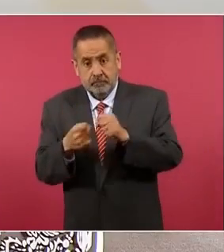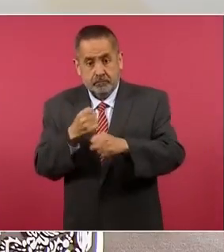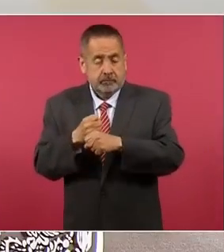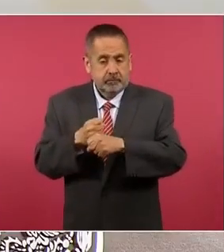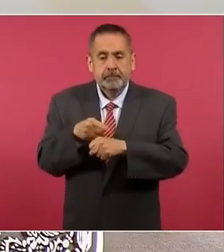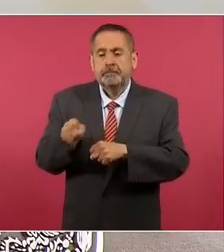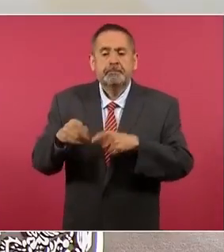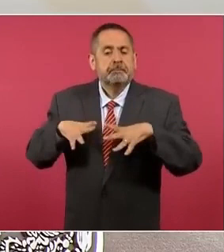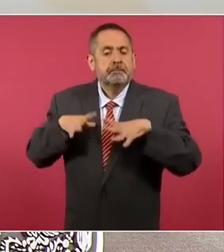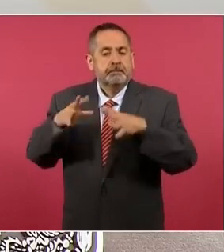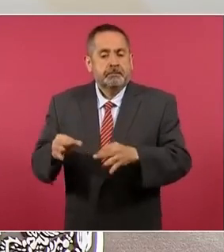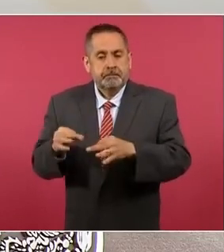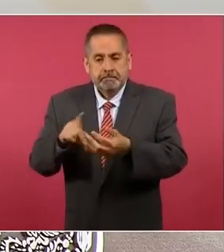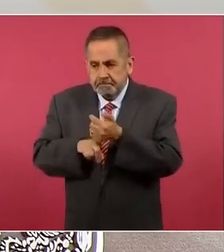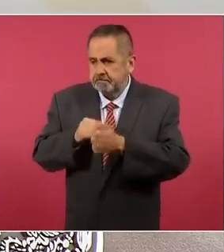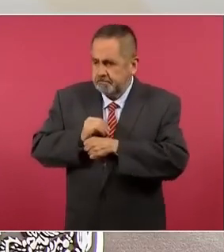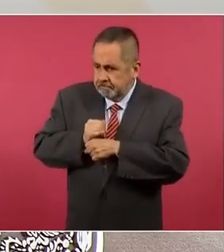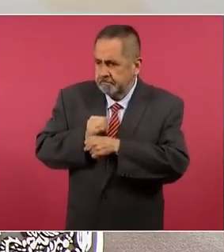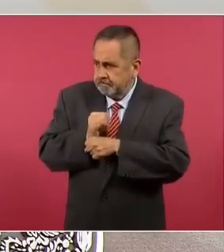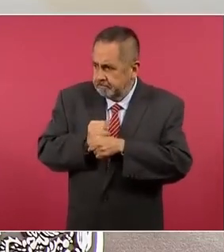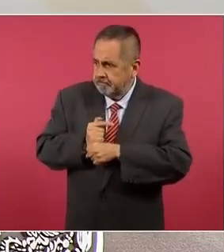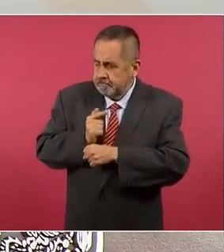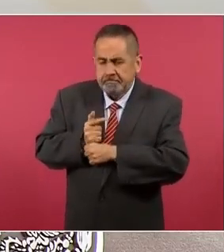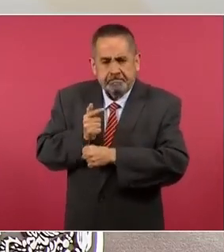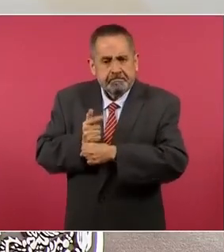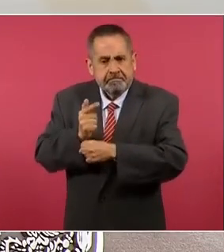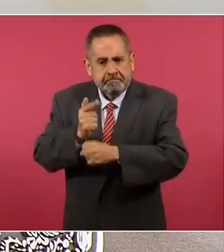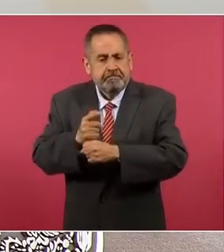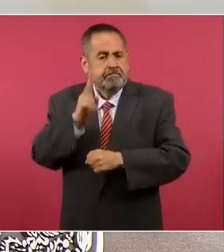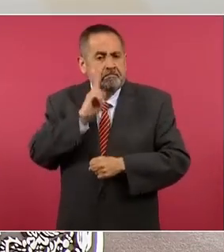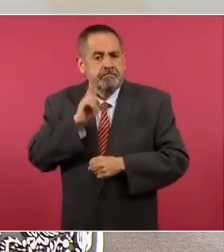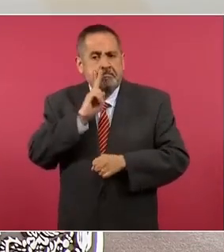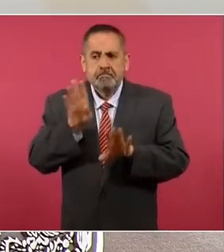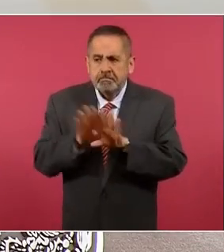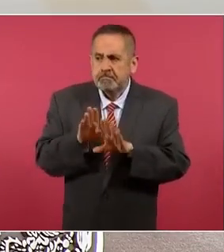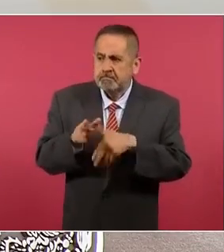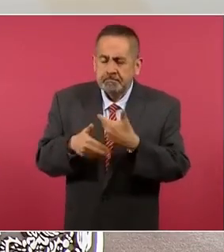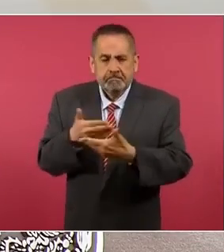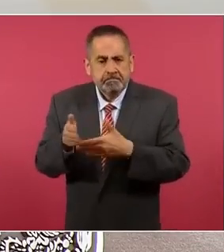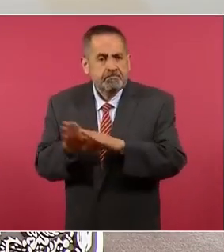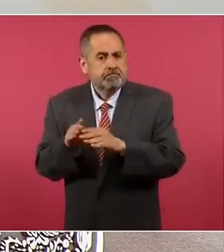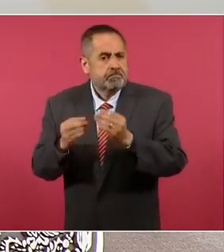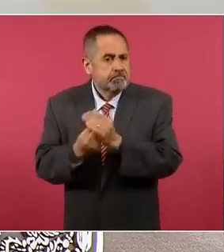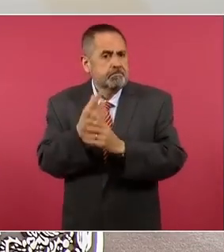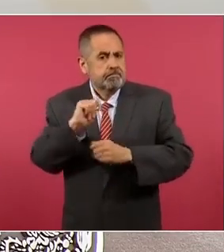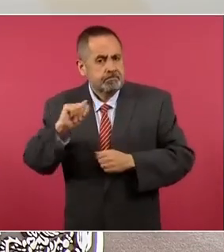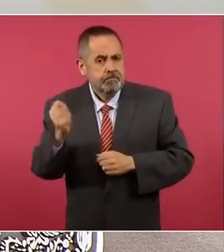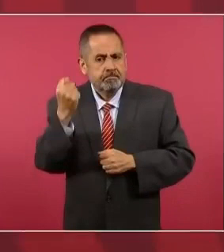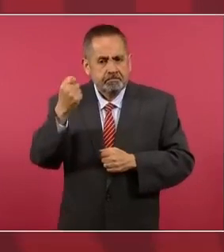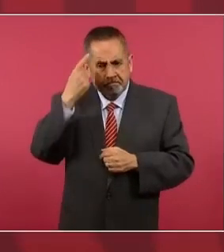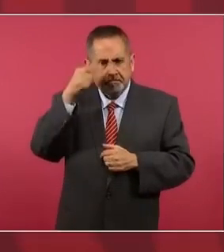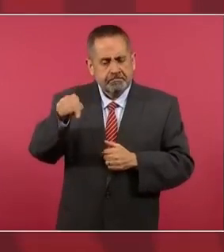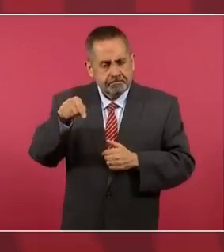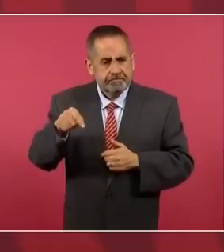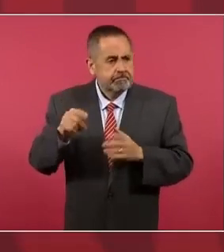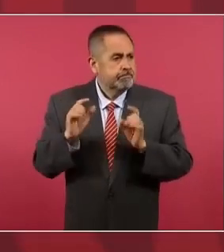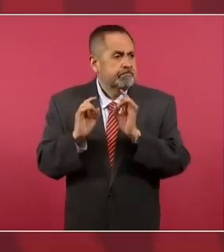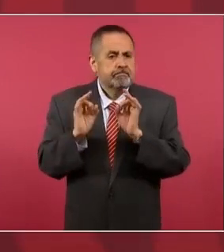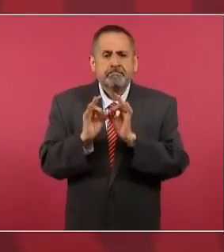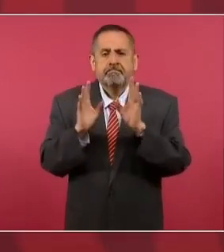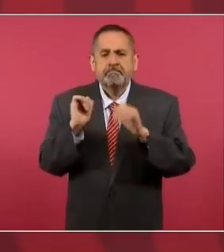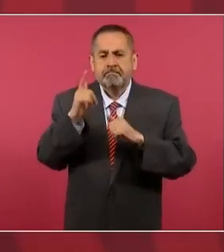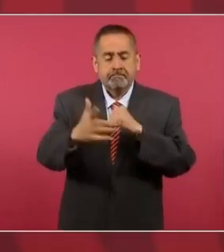Y esto fue principalmente con el objetivo de promover el desarrollo de la tecnología aplicada en la